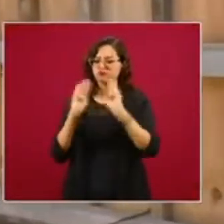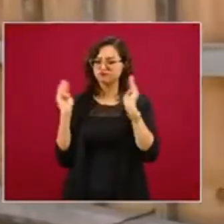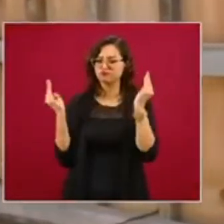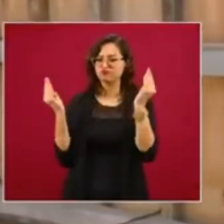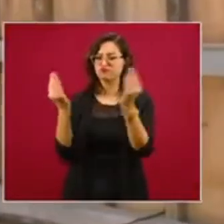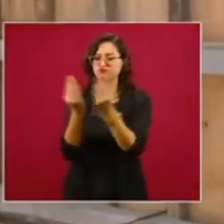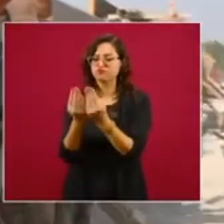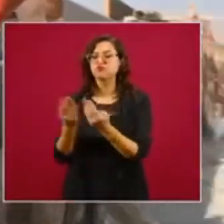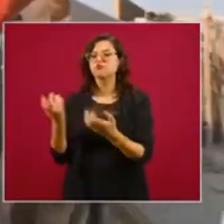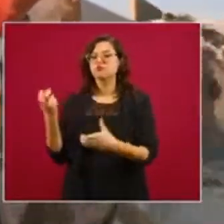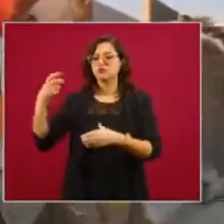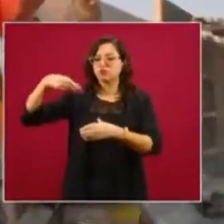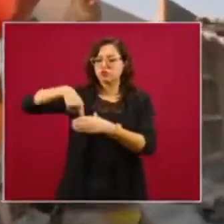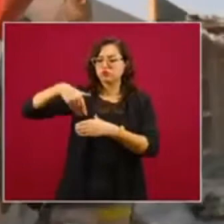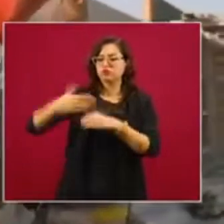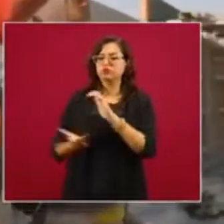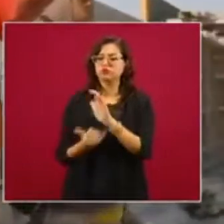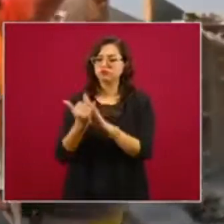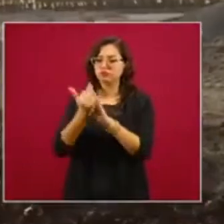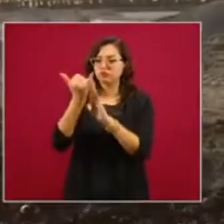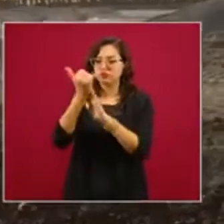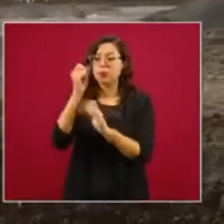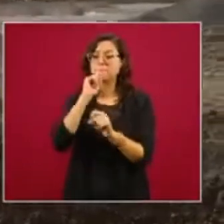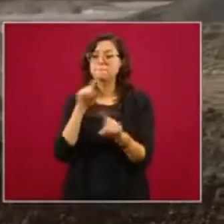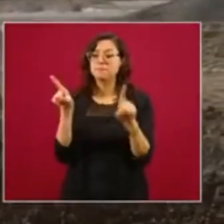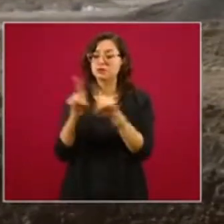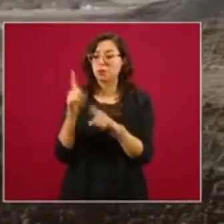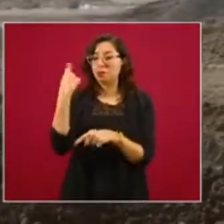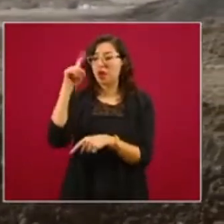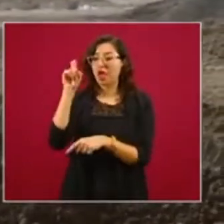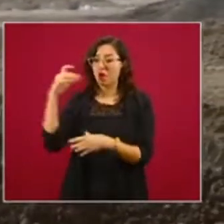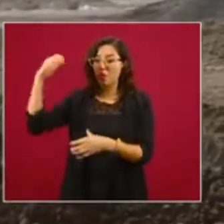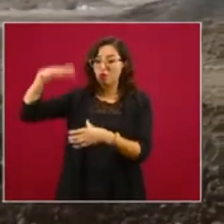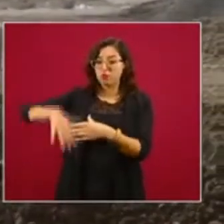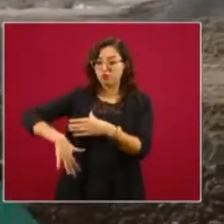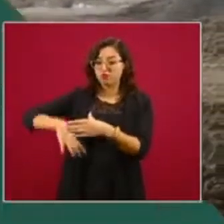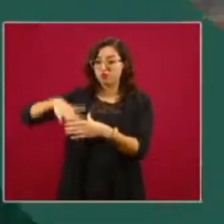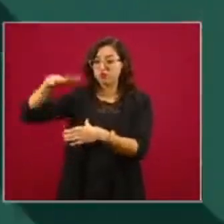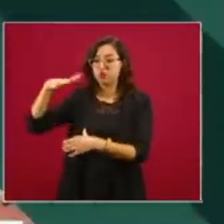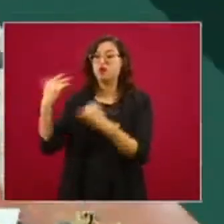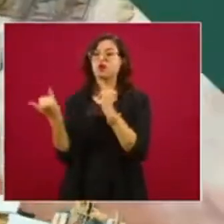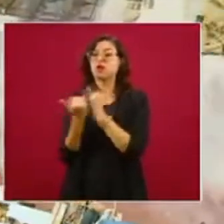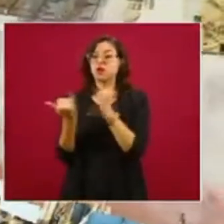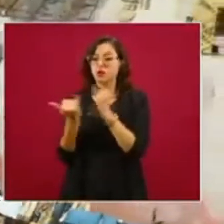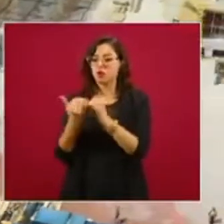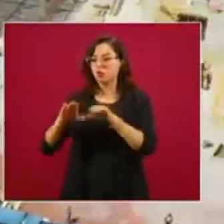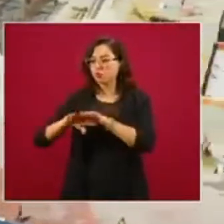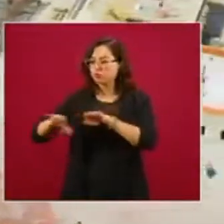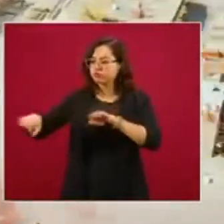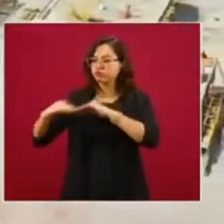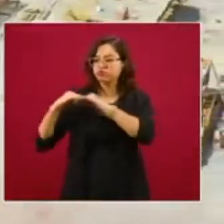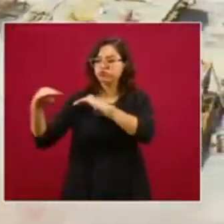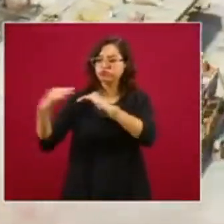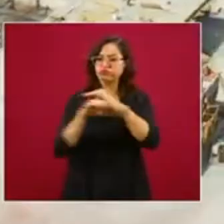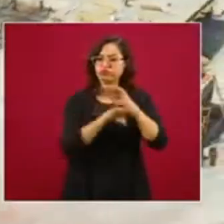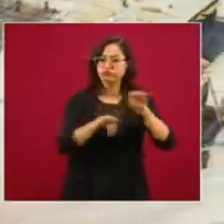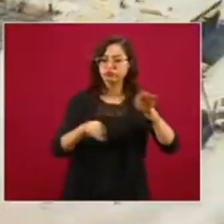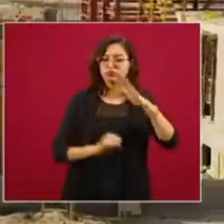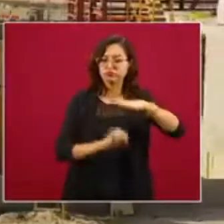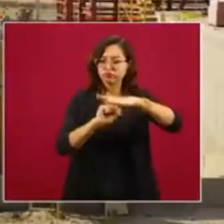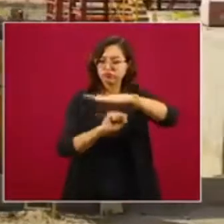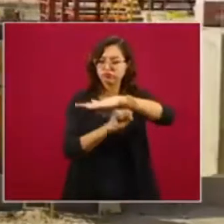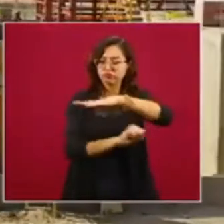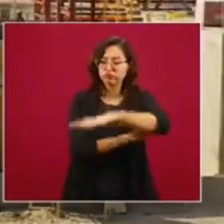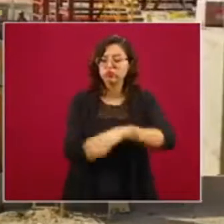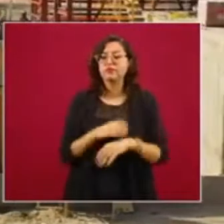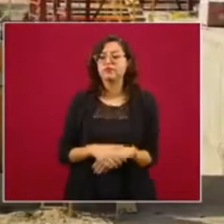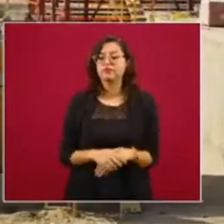Armado y cimbrado del muro perimetral del dique y conformación de terraplén en vialidades. En las redes eléctricas y red de voz y datos